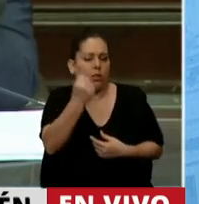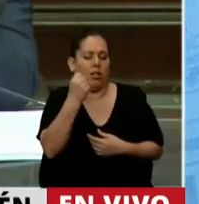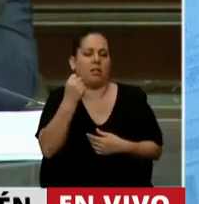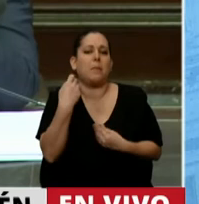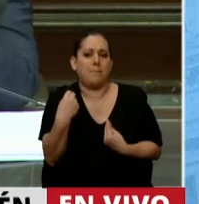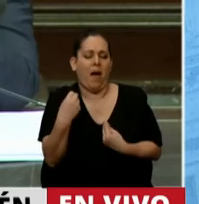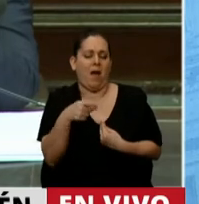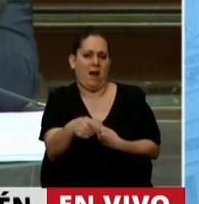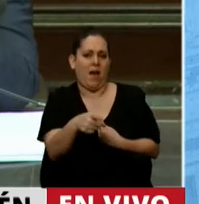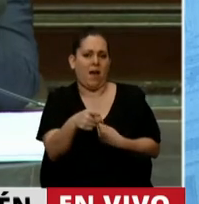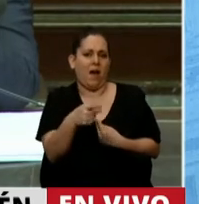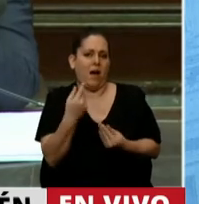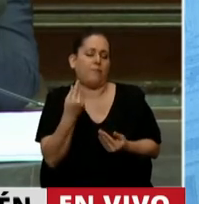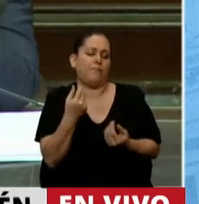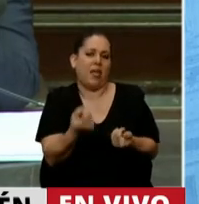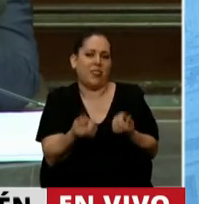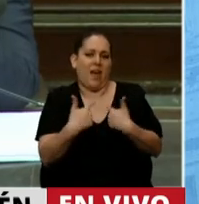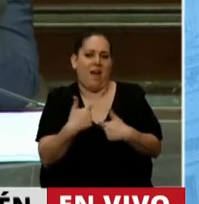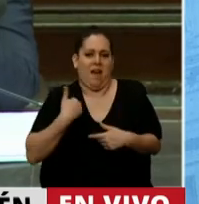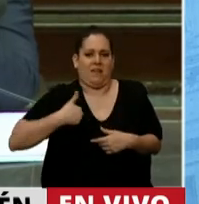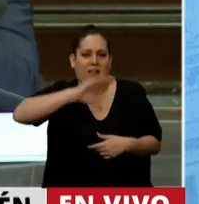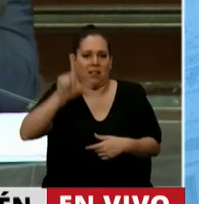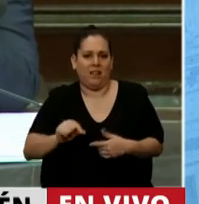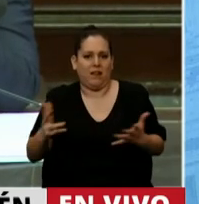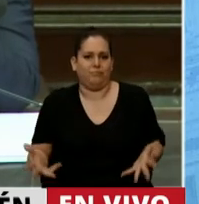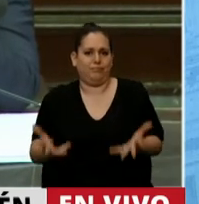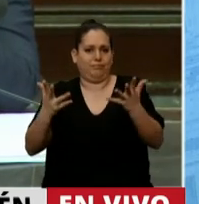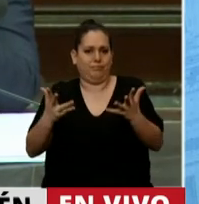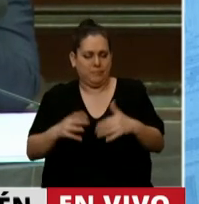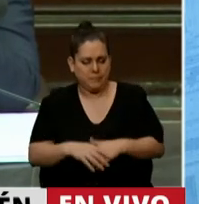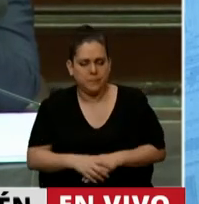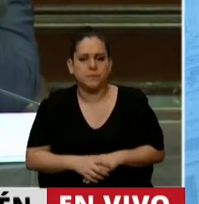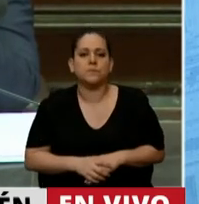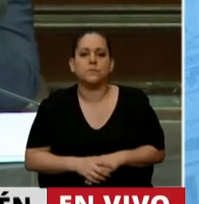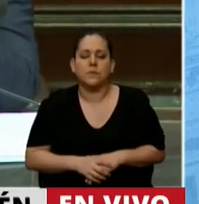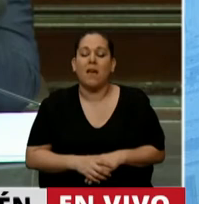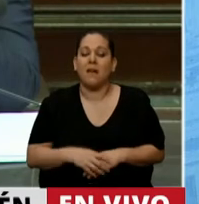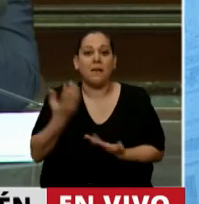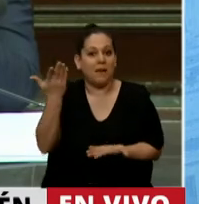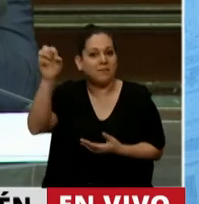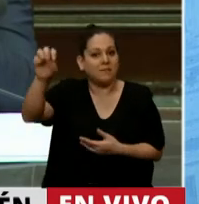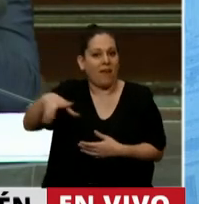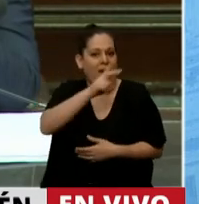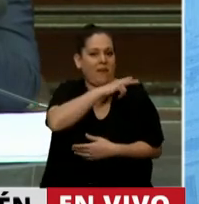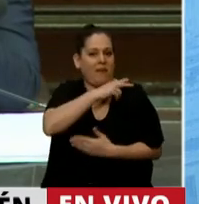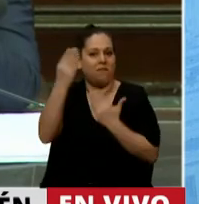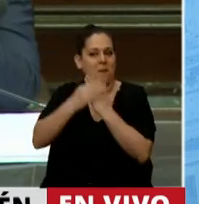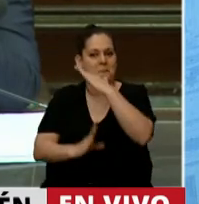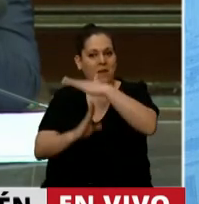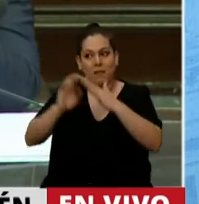generación que esa fuente da a nuestro país. Señor Presidente, al estar el jefe de gabinete presente,